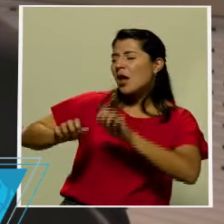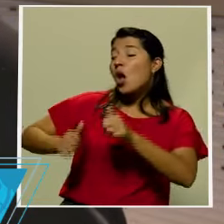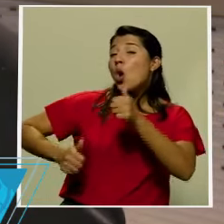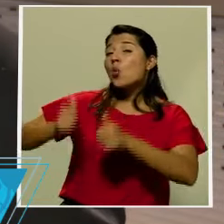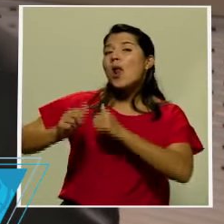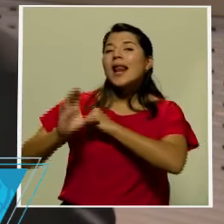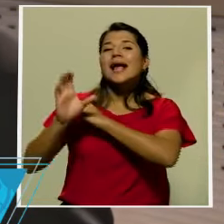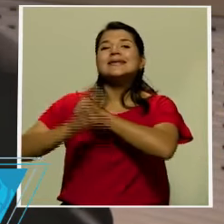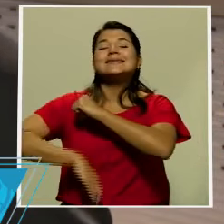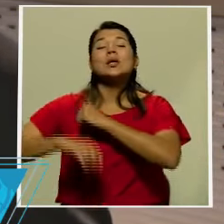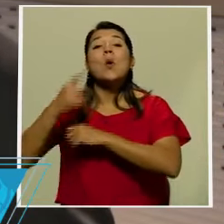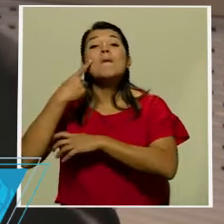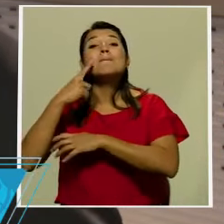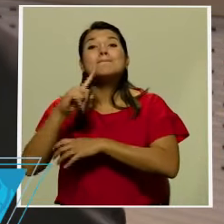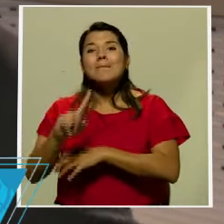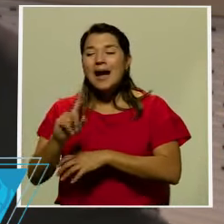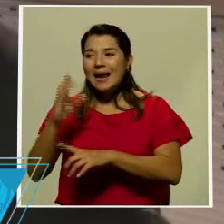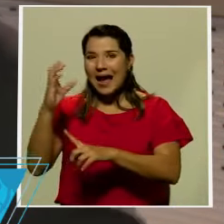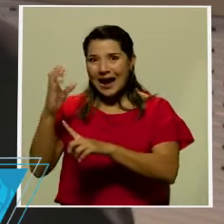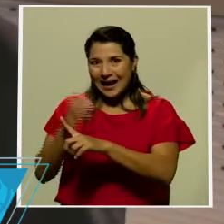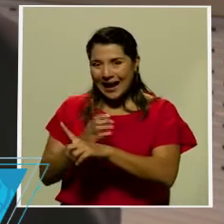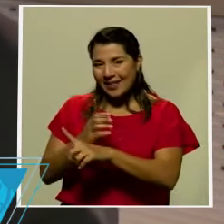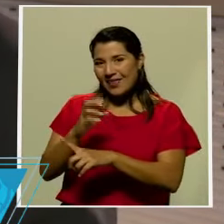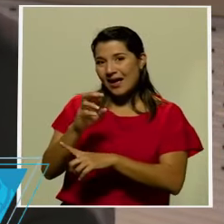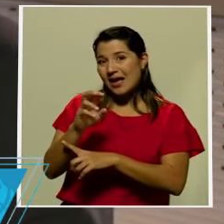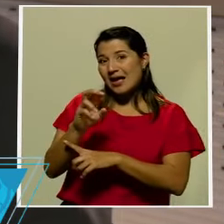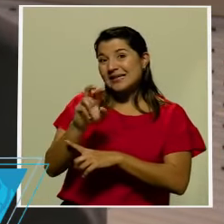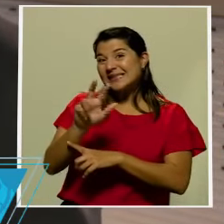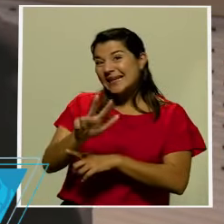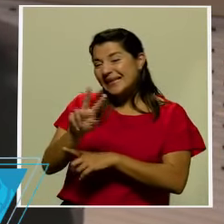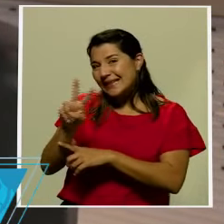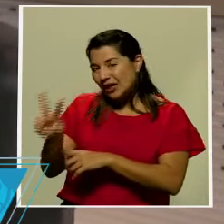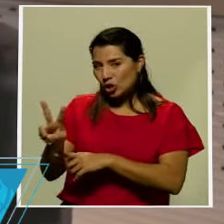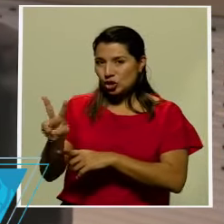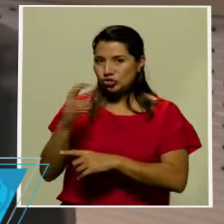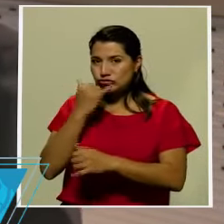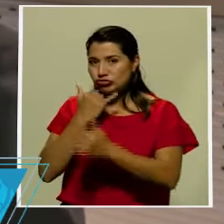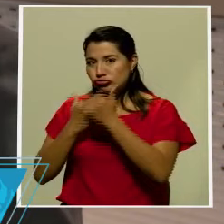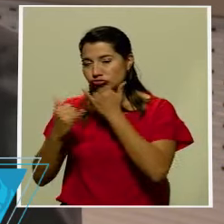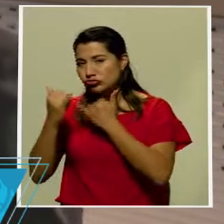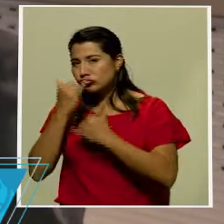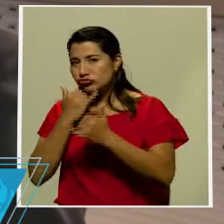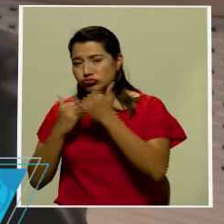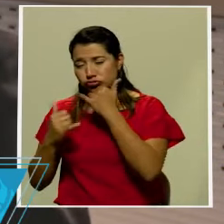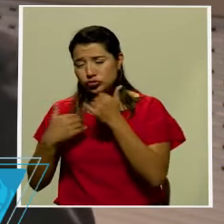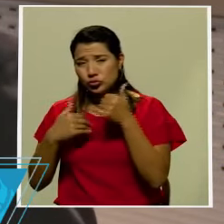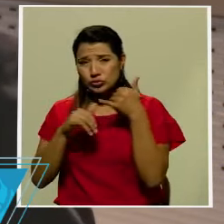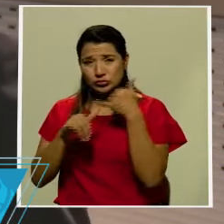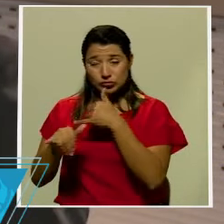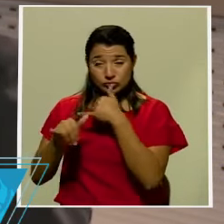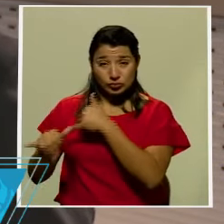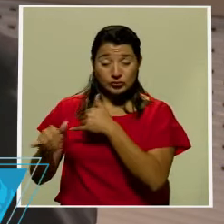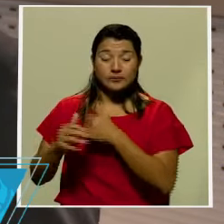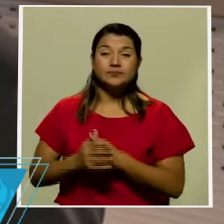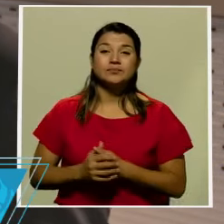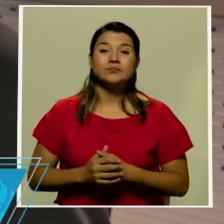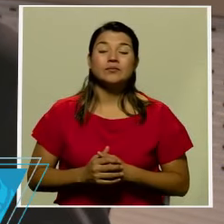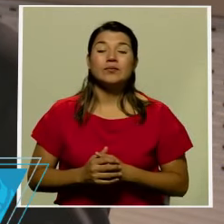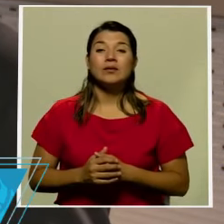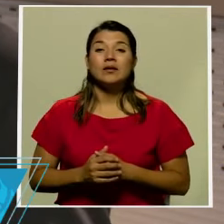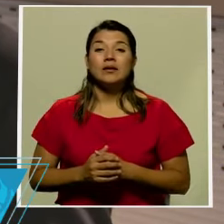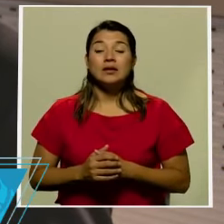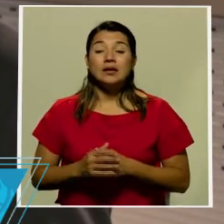la regla del concurso material es decir de cómo se aplica la pena cuando se juzgan conjuntamente varios delitos